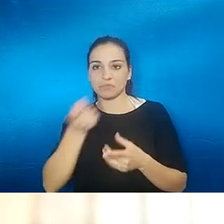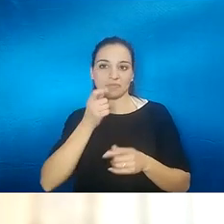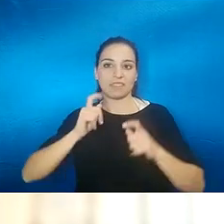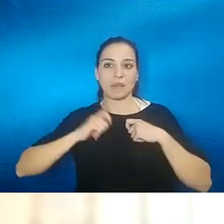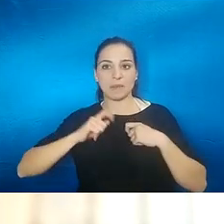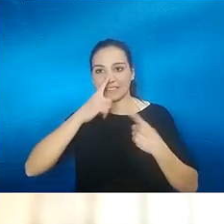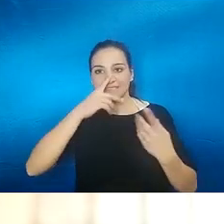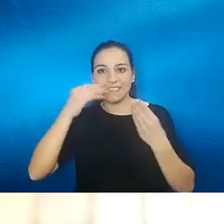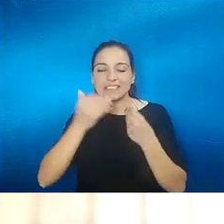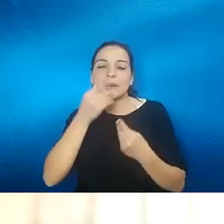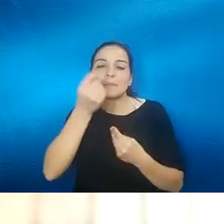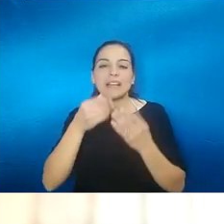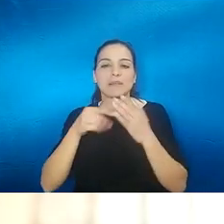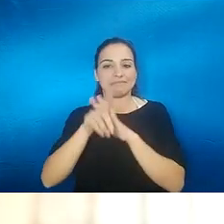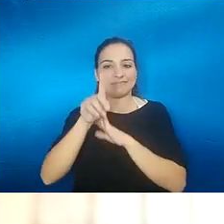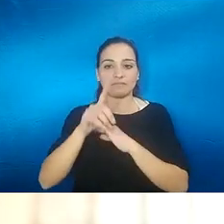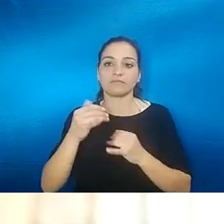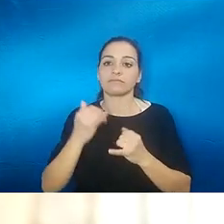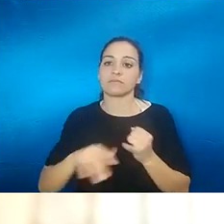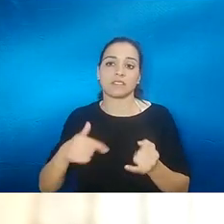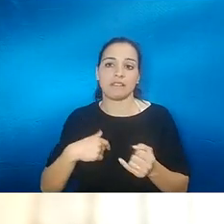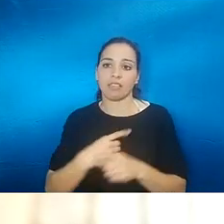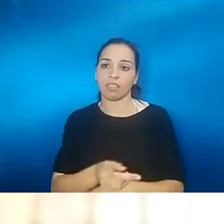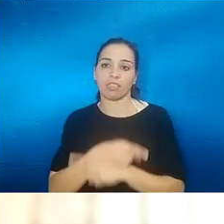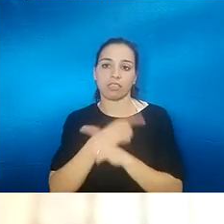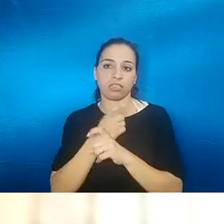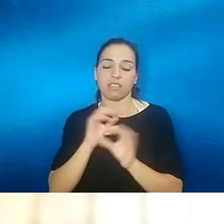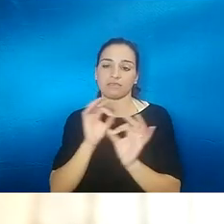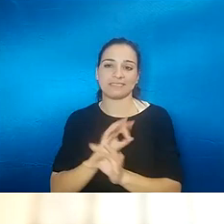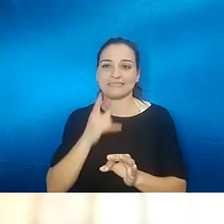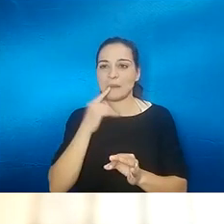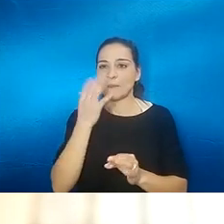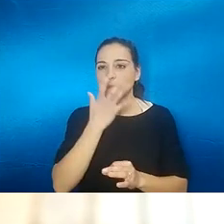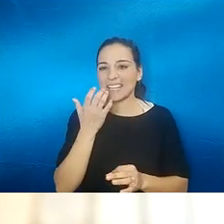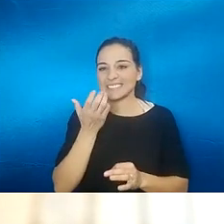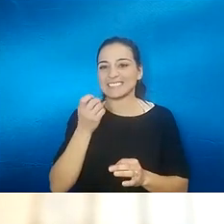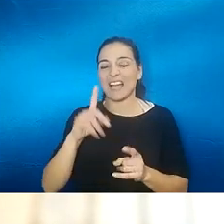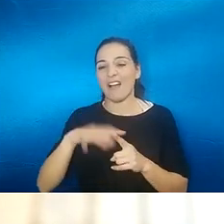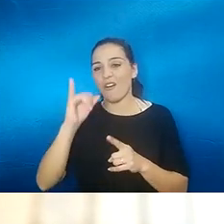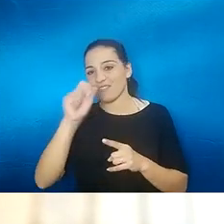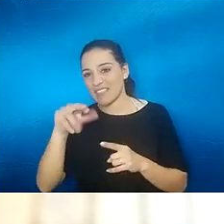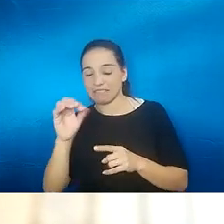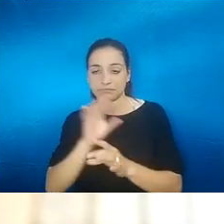desarrollabas algo pero vamos en mi caso ni los baos de menta ni el zinc ni nada